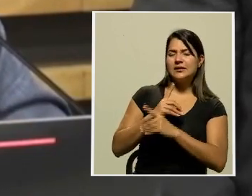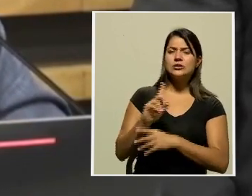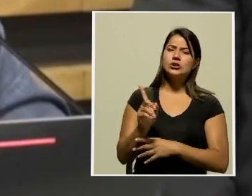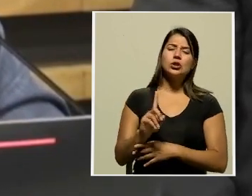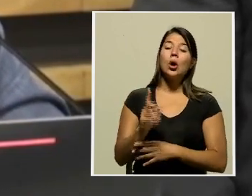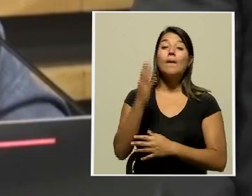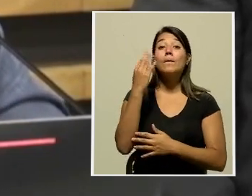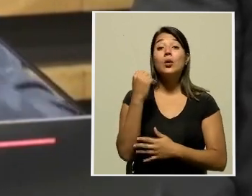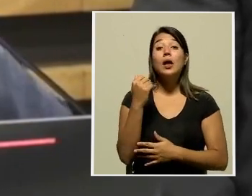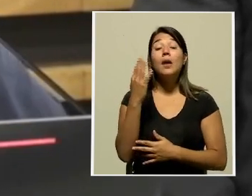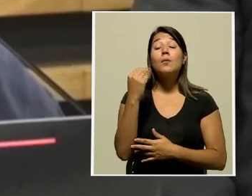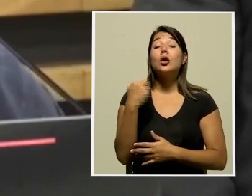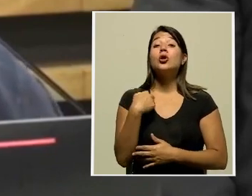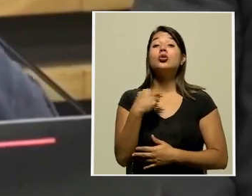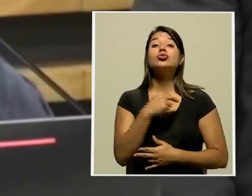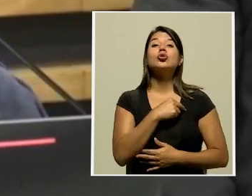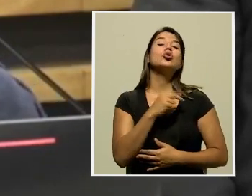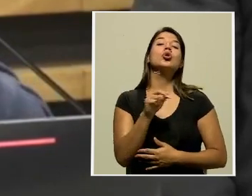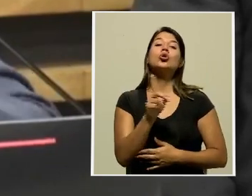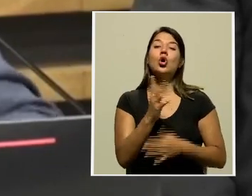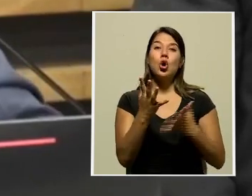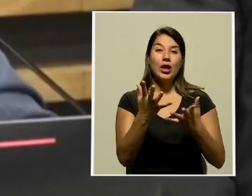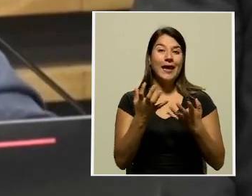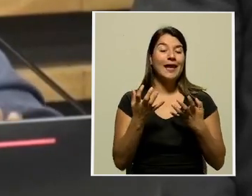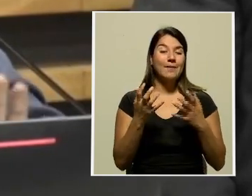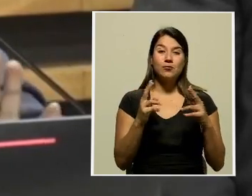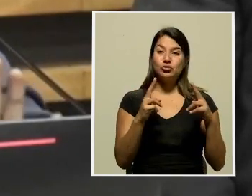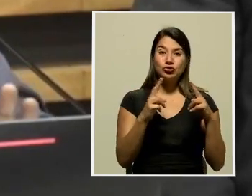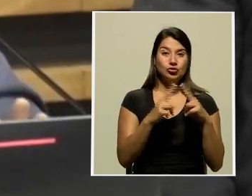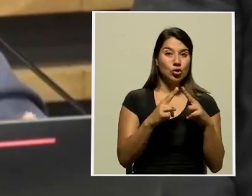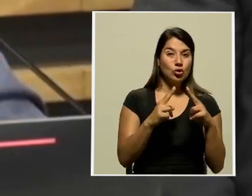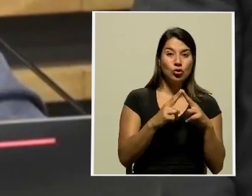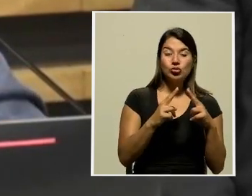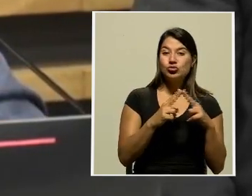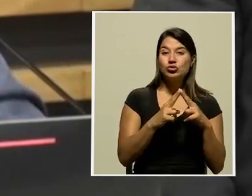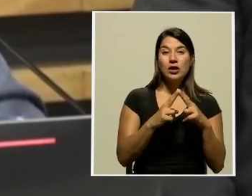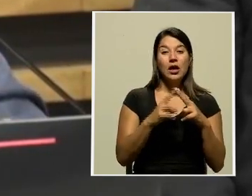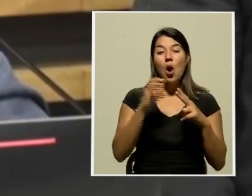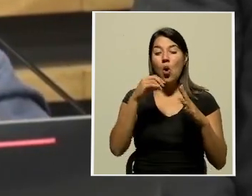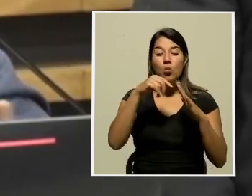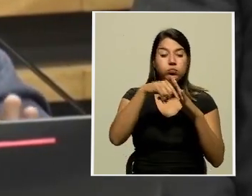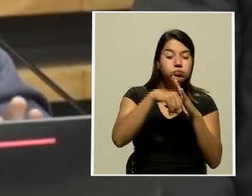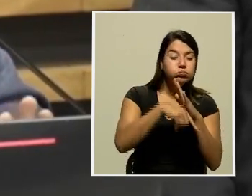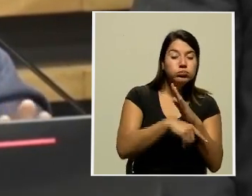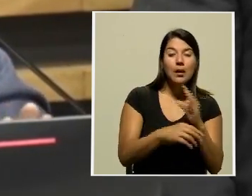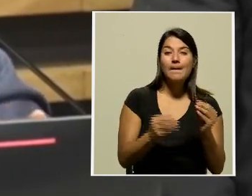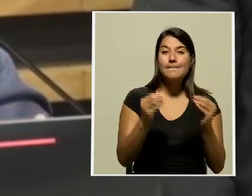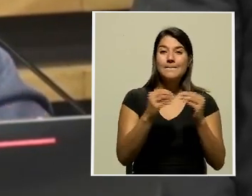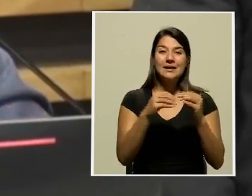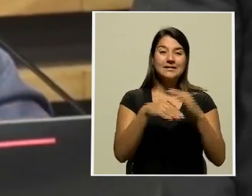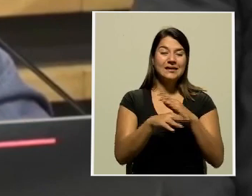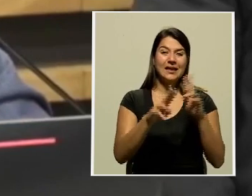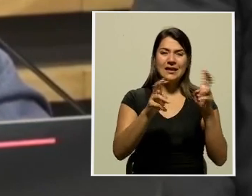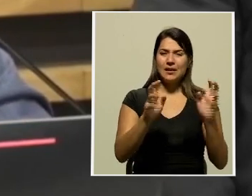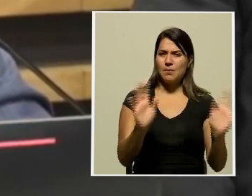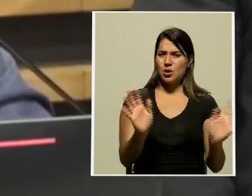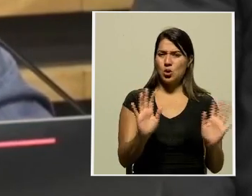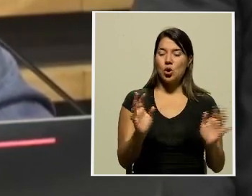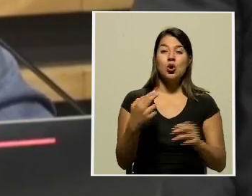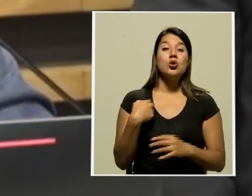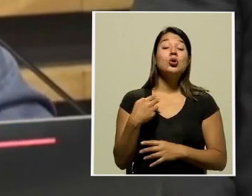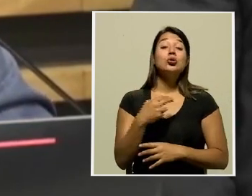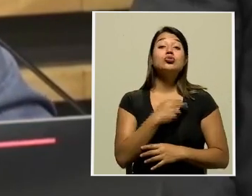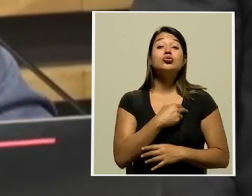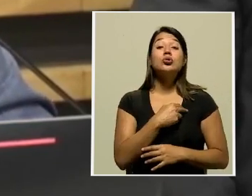porque aquí no se está conociendo ni mucho menos el fondo del tema, ni mucho menos. único